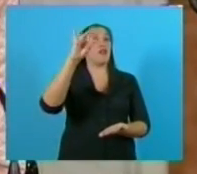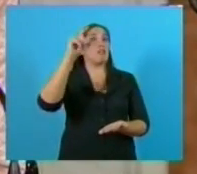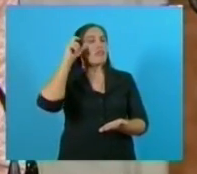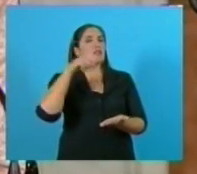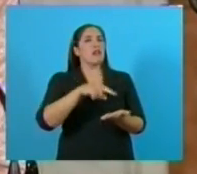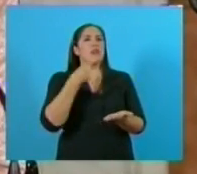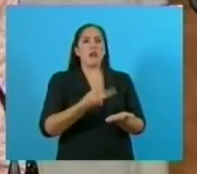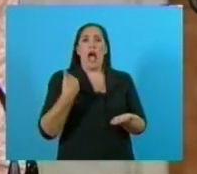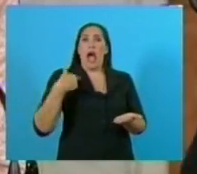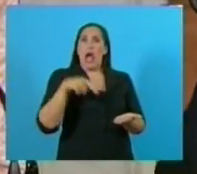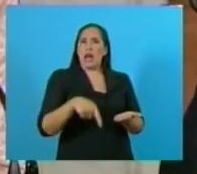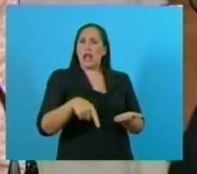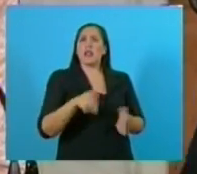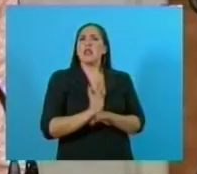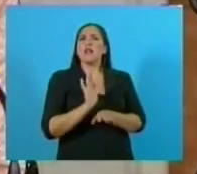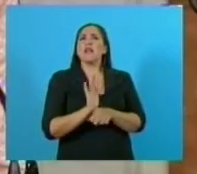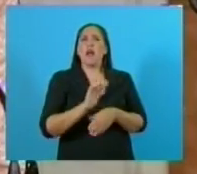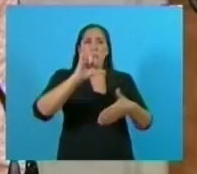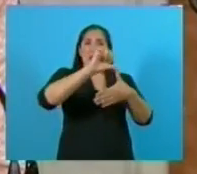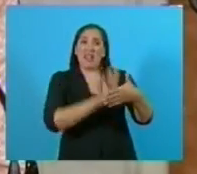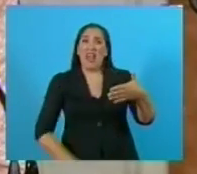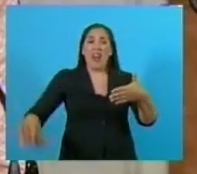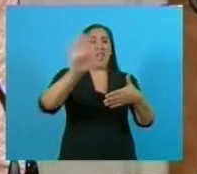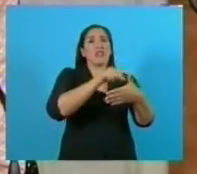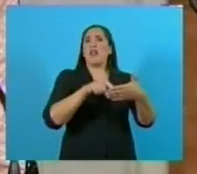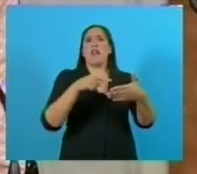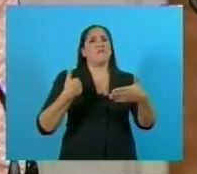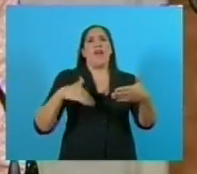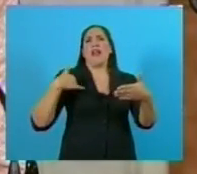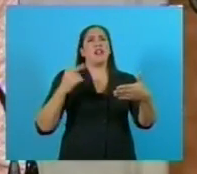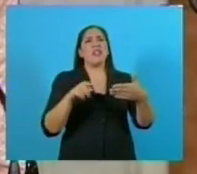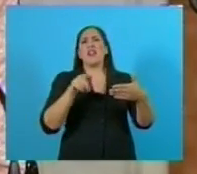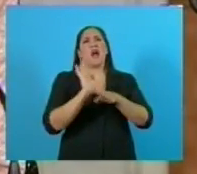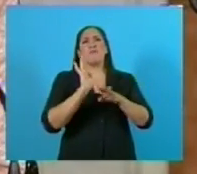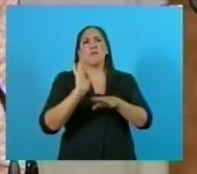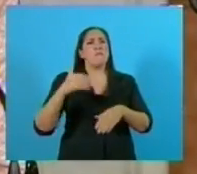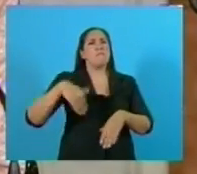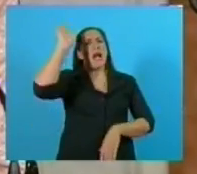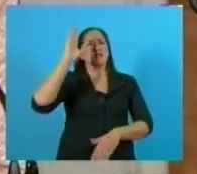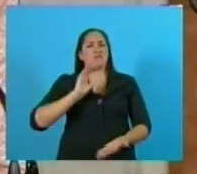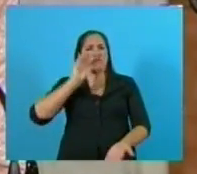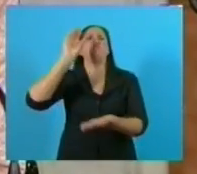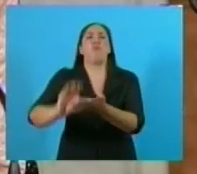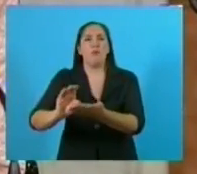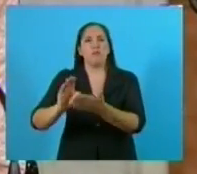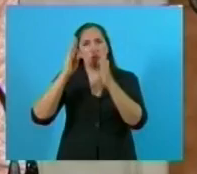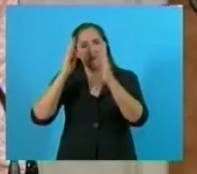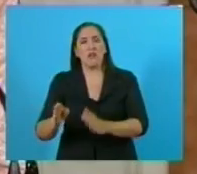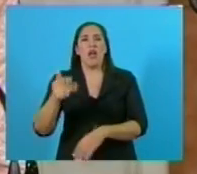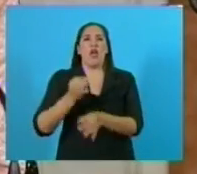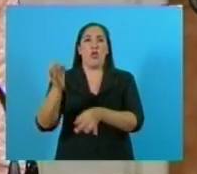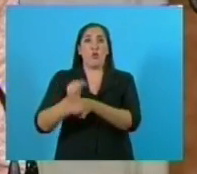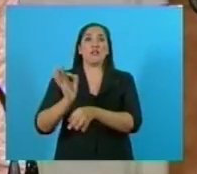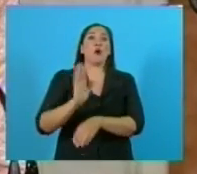inversor en educación de América Latina en términos de recursos sobre el PBI, señala que